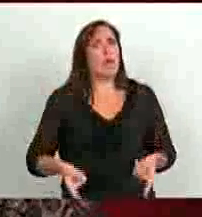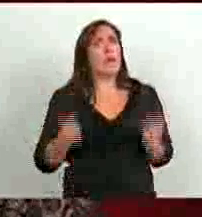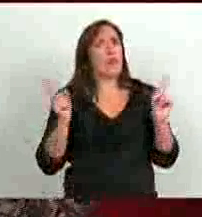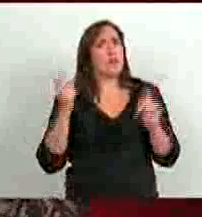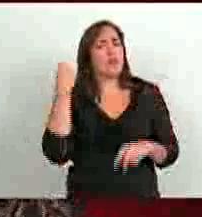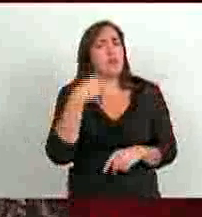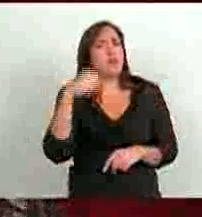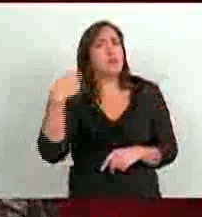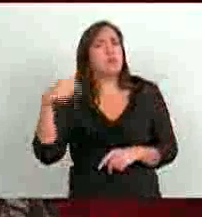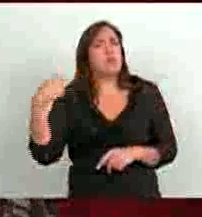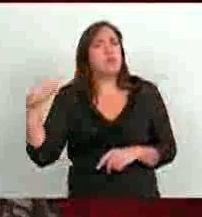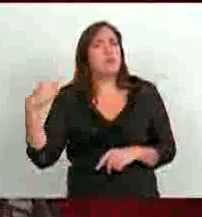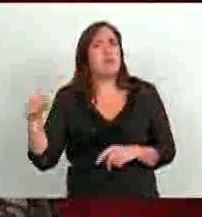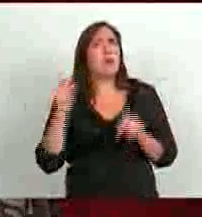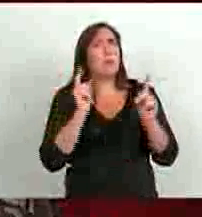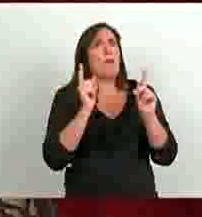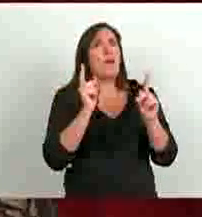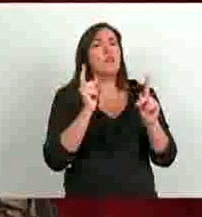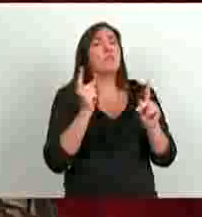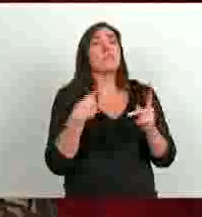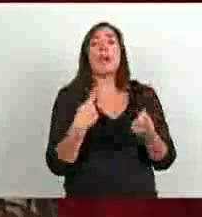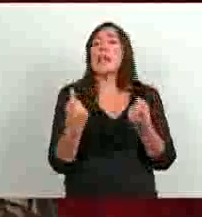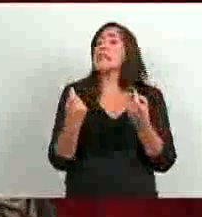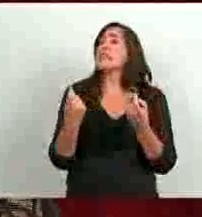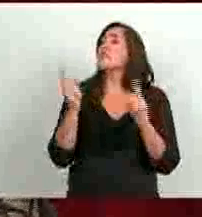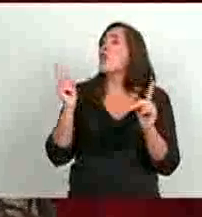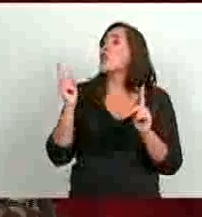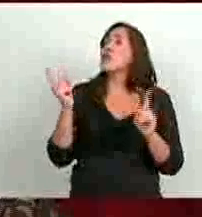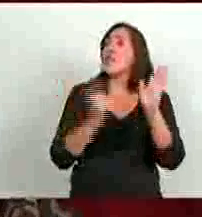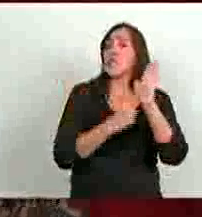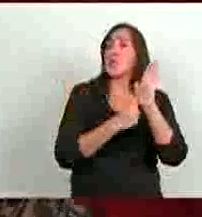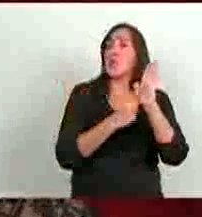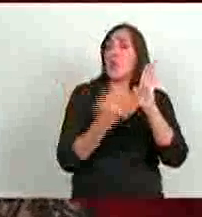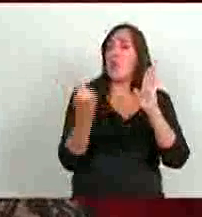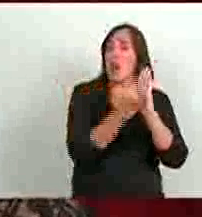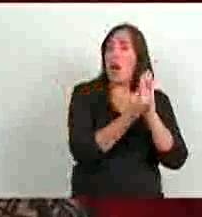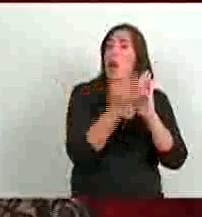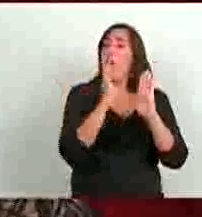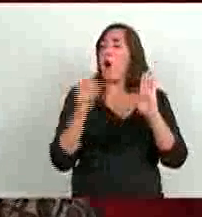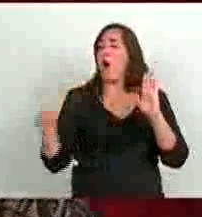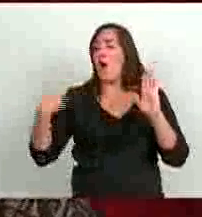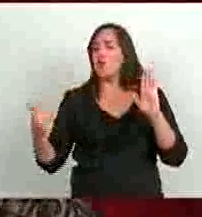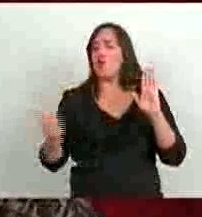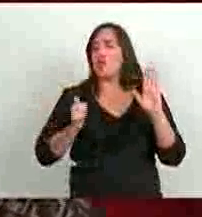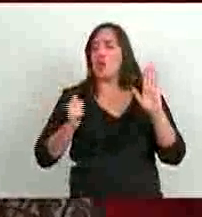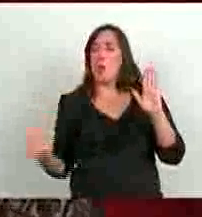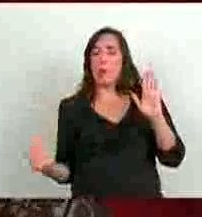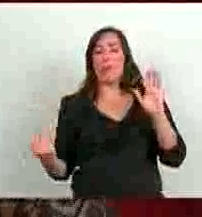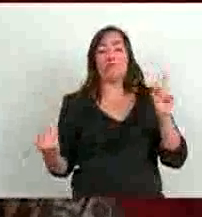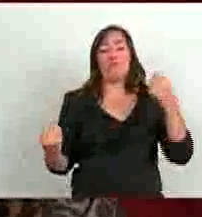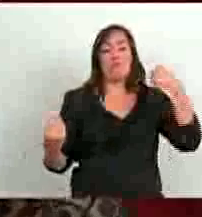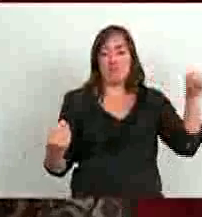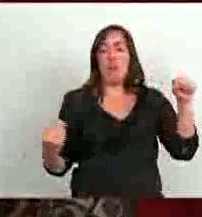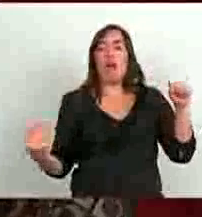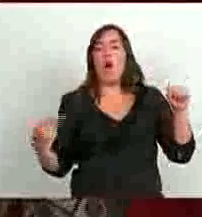es decir, de cargos docentes que se requieren cuando el docente titular o el mismo suplente, por X motivo, no